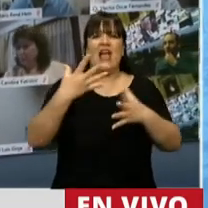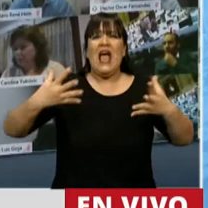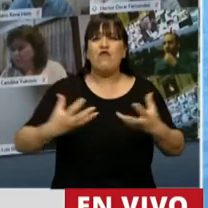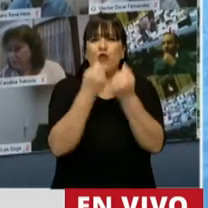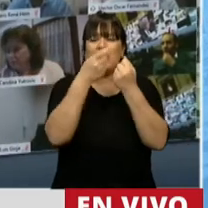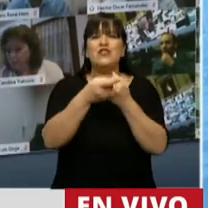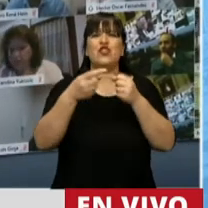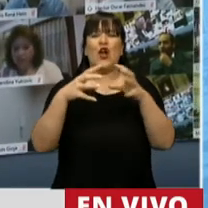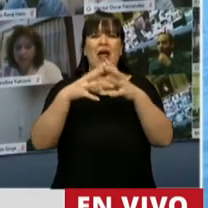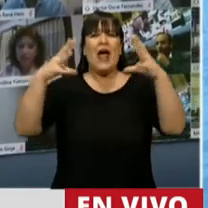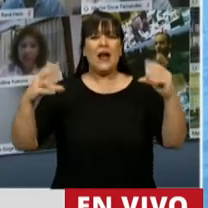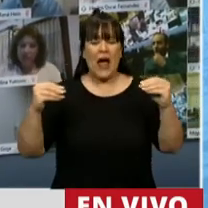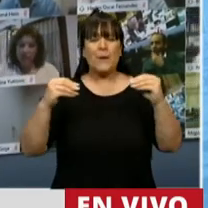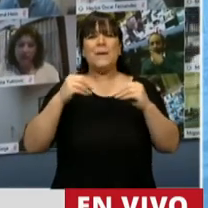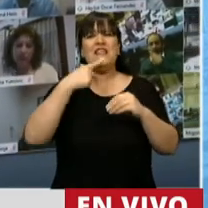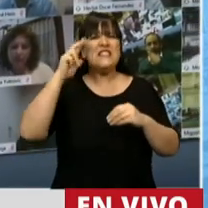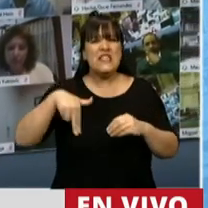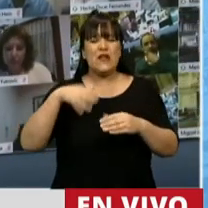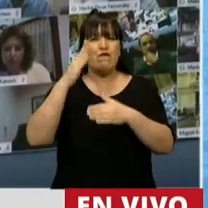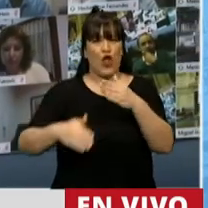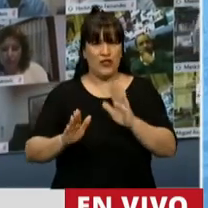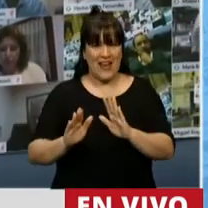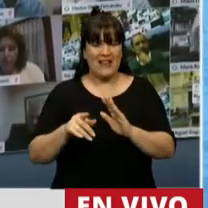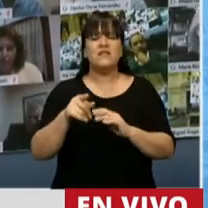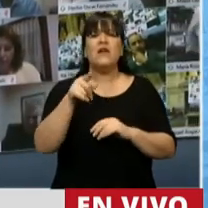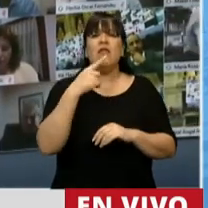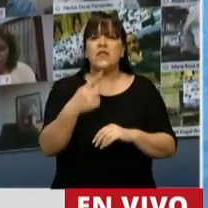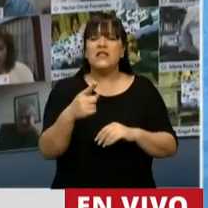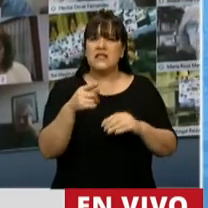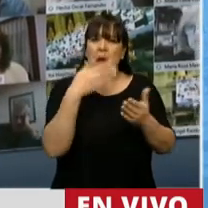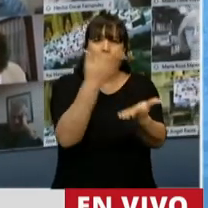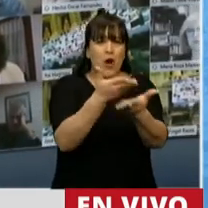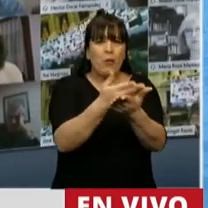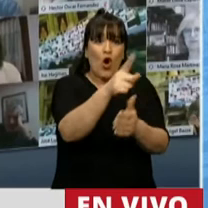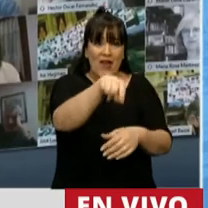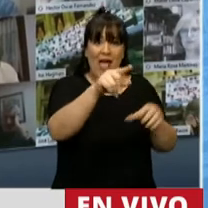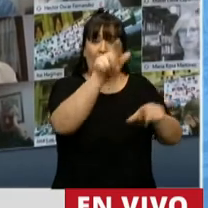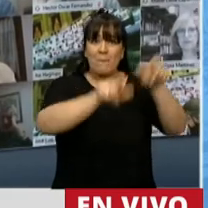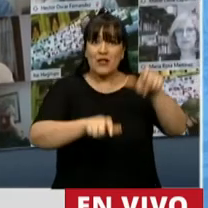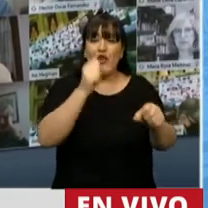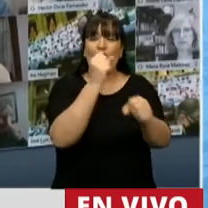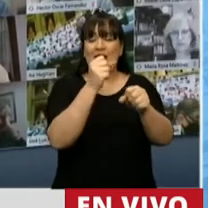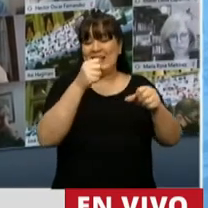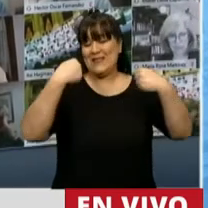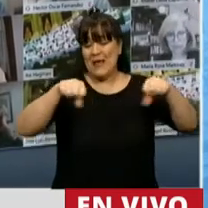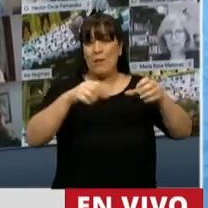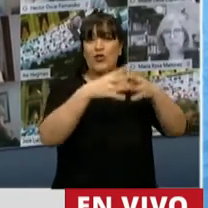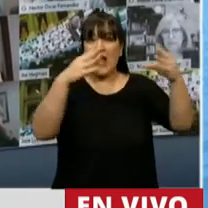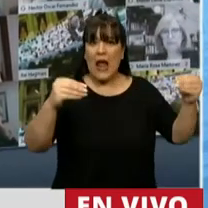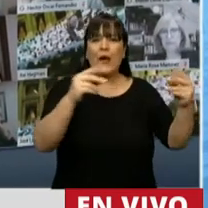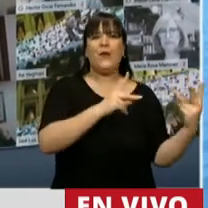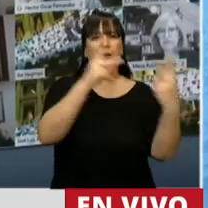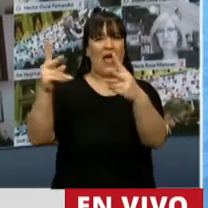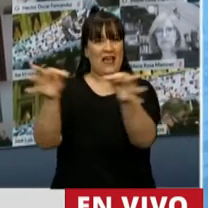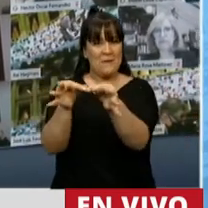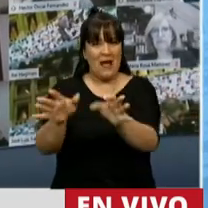Frontera y le propone a un grupo de deportistas, ¿por qué no viajamos a las Malvinas? Porque si hay algo que tiene todo argentino es